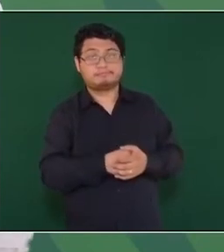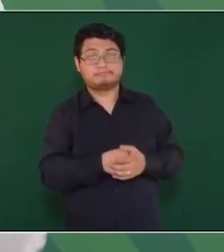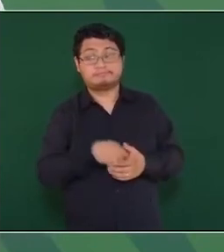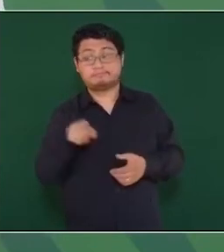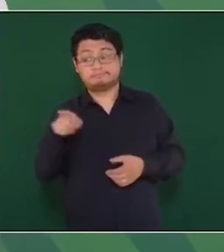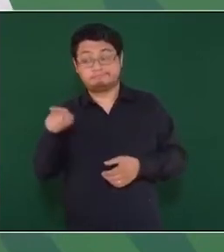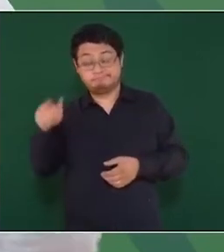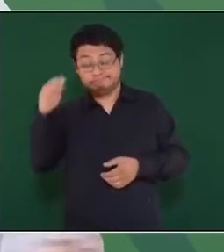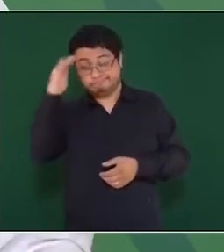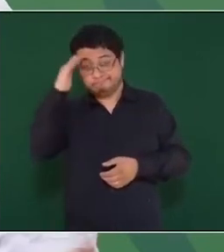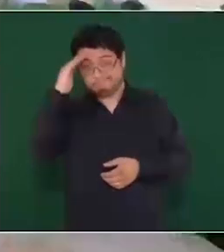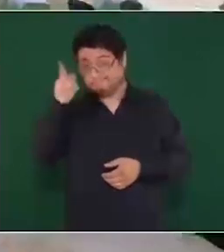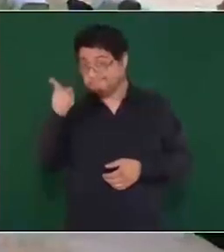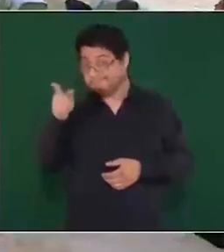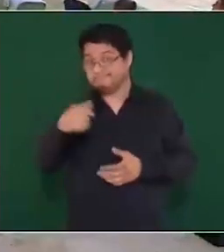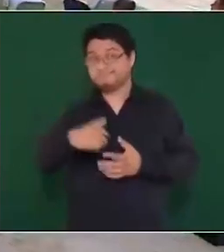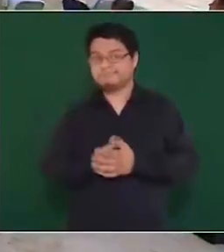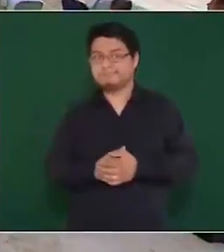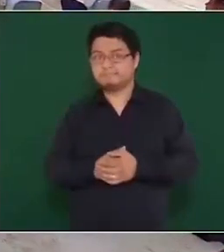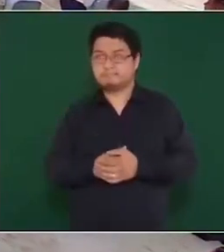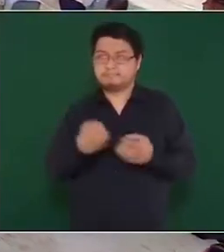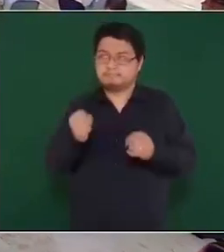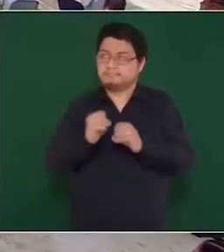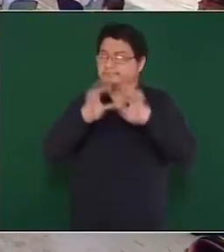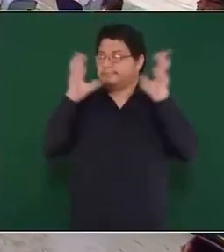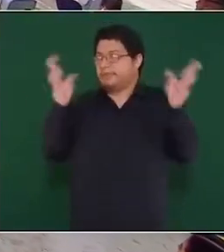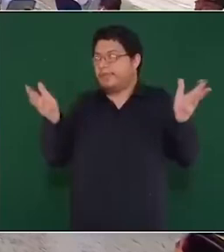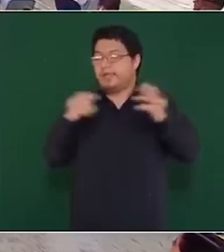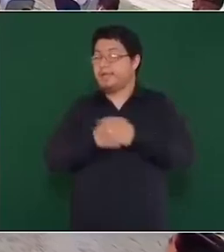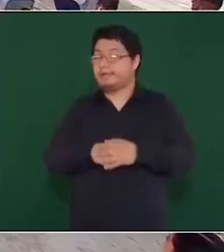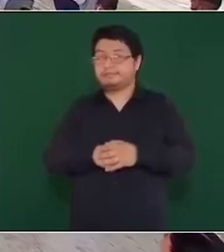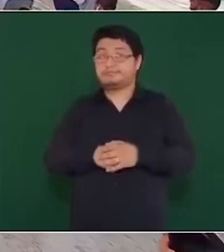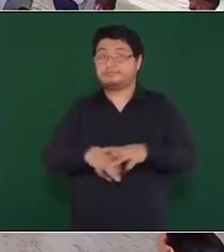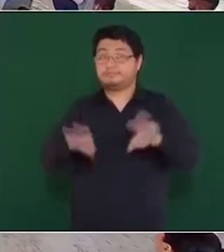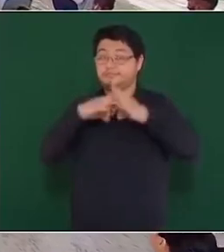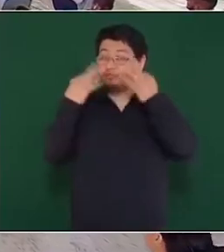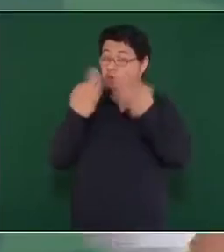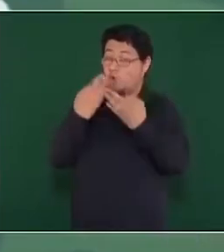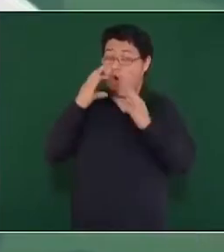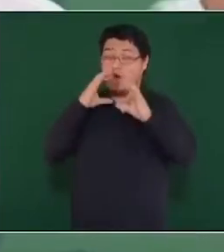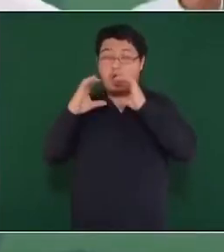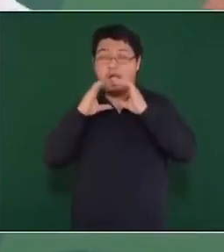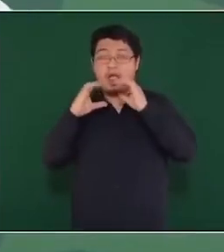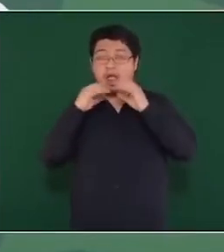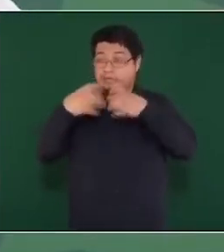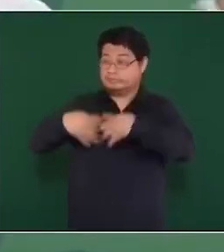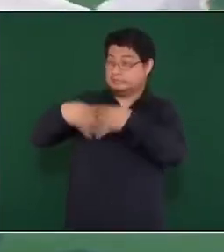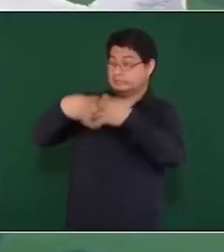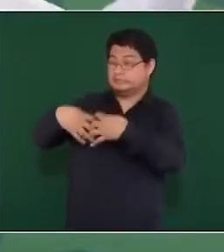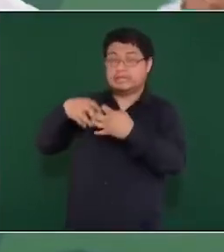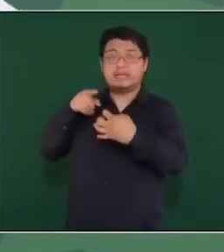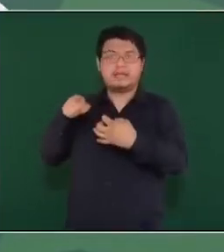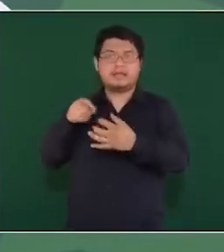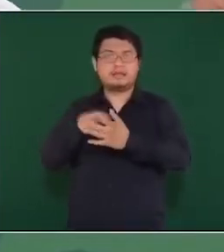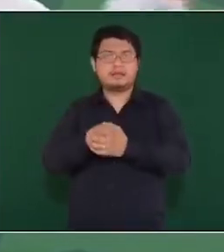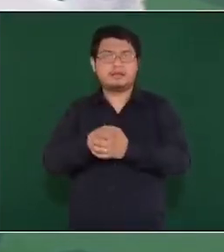Y desde luego los medios de información que eran parte, complemento,